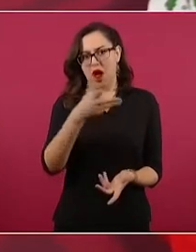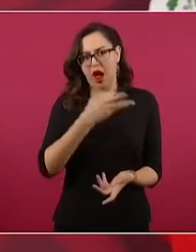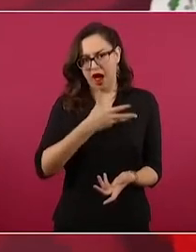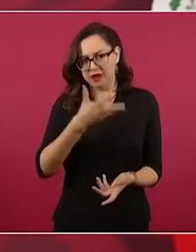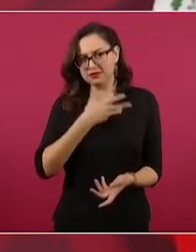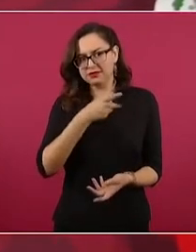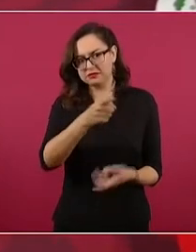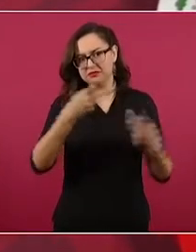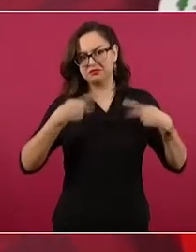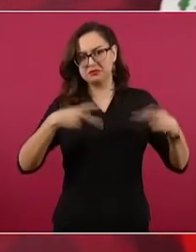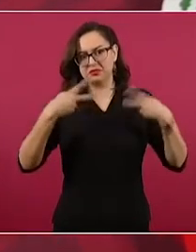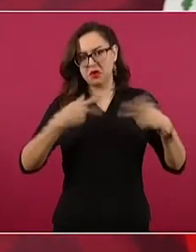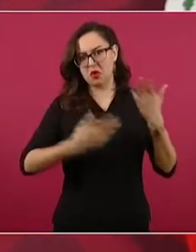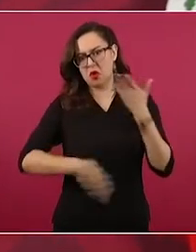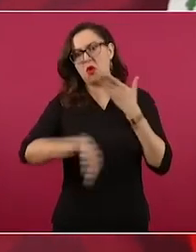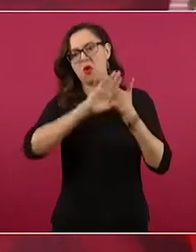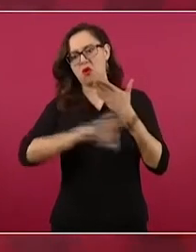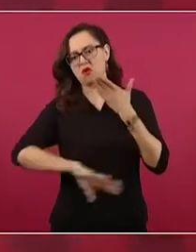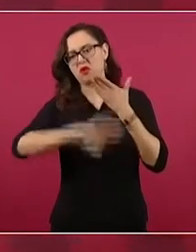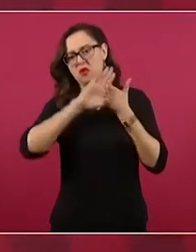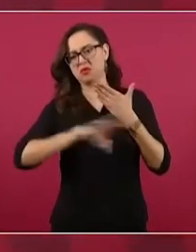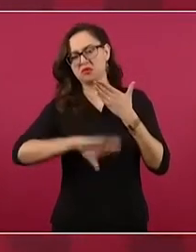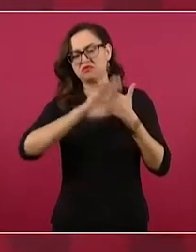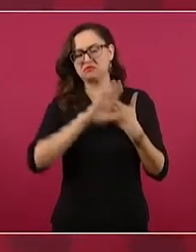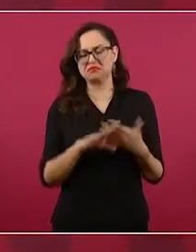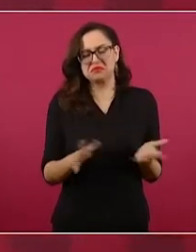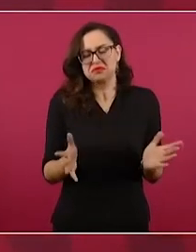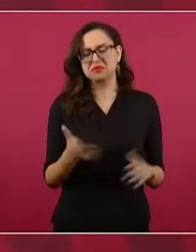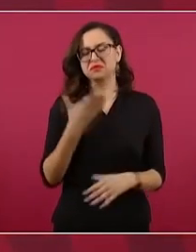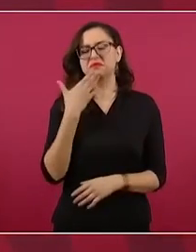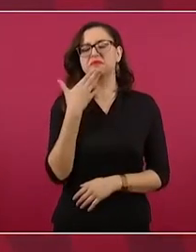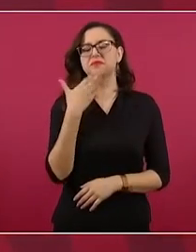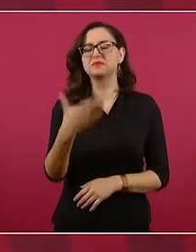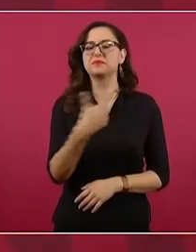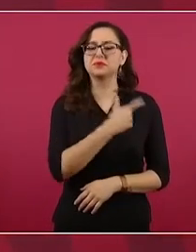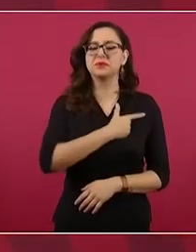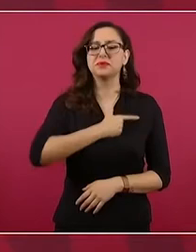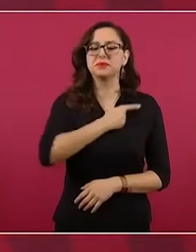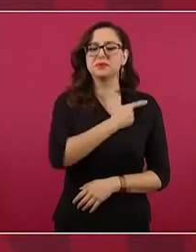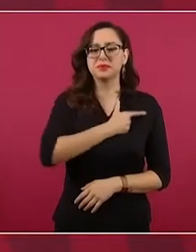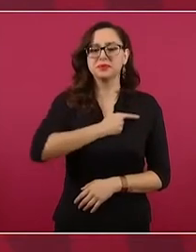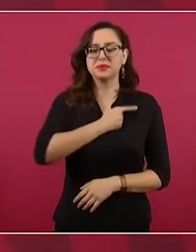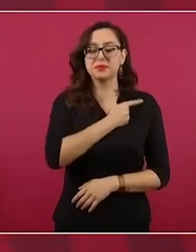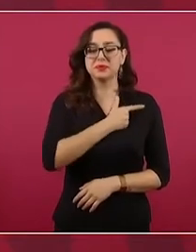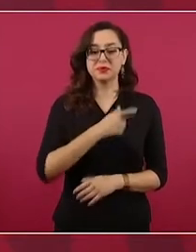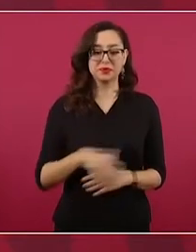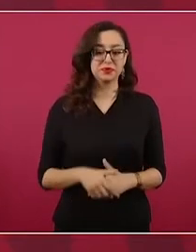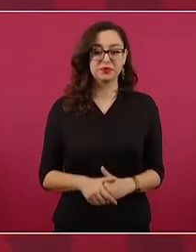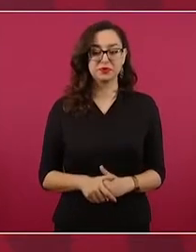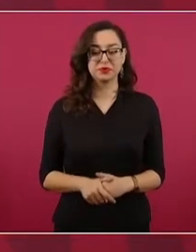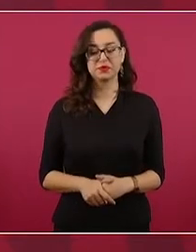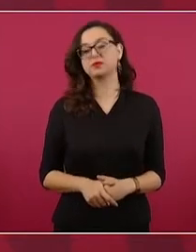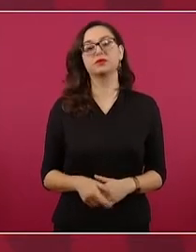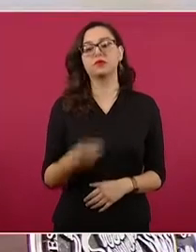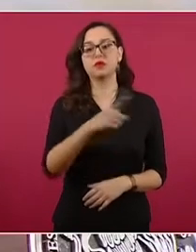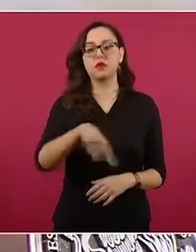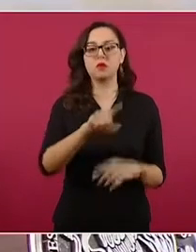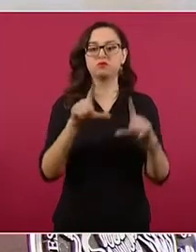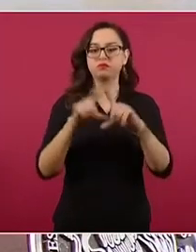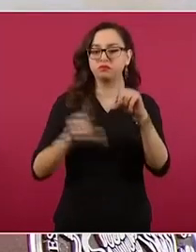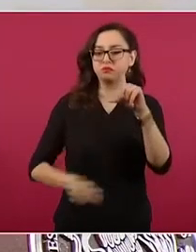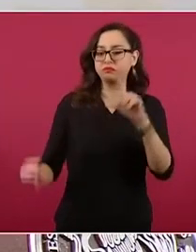no están de acuerdo con la transformación,